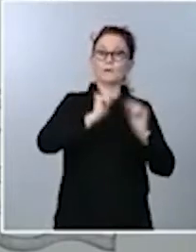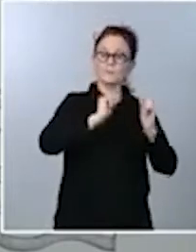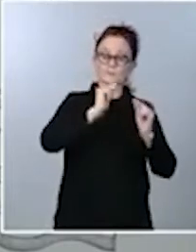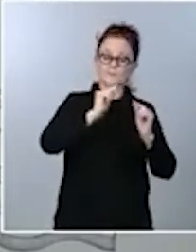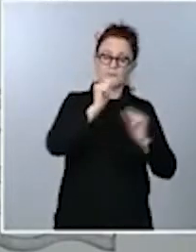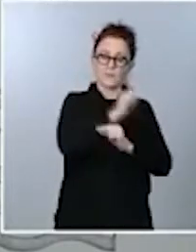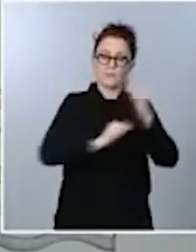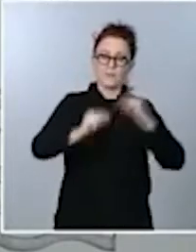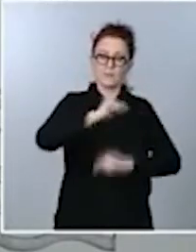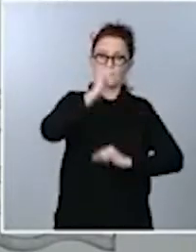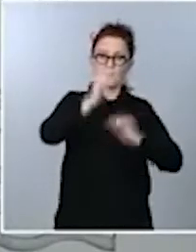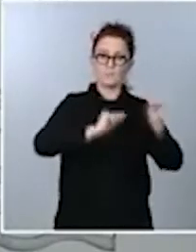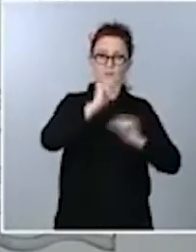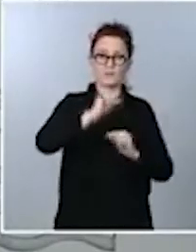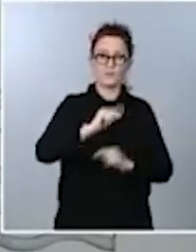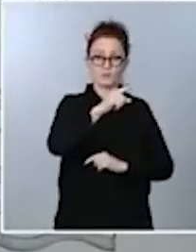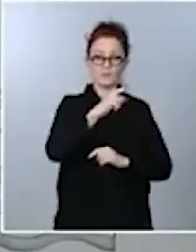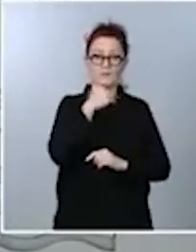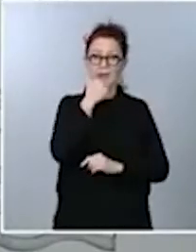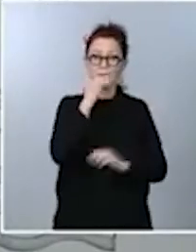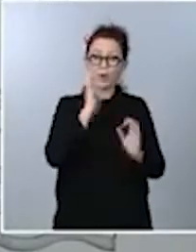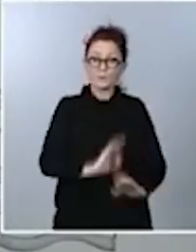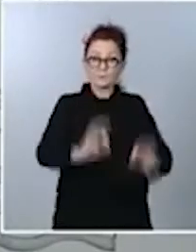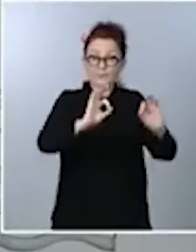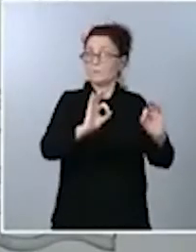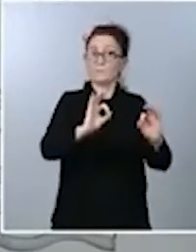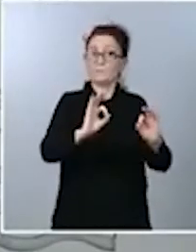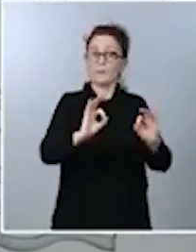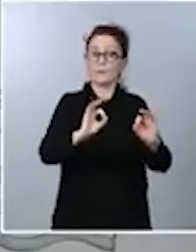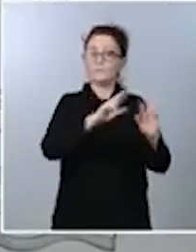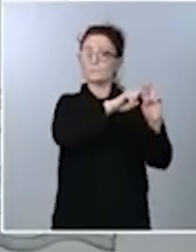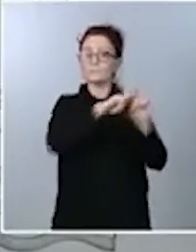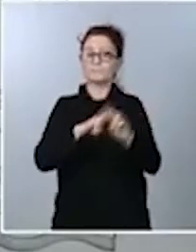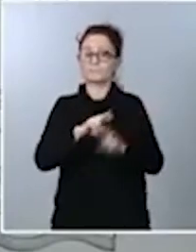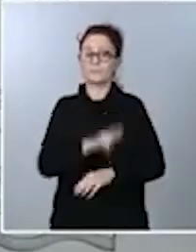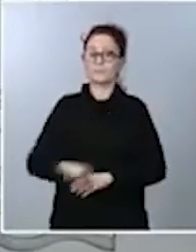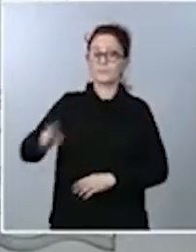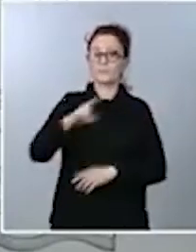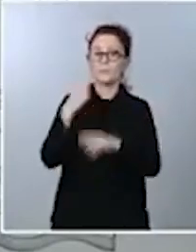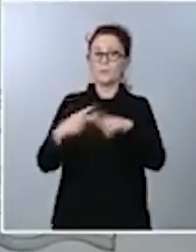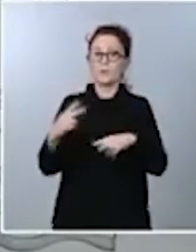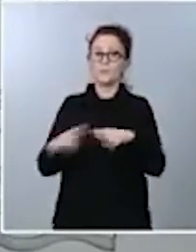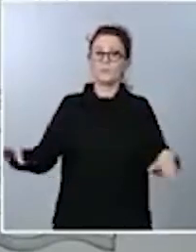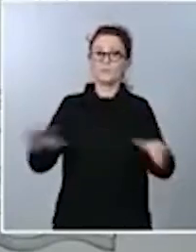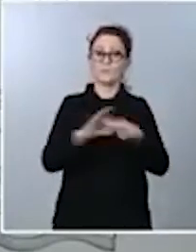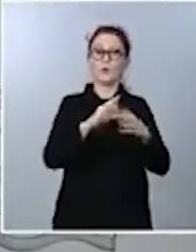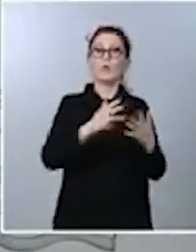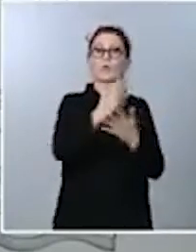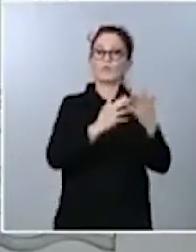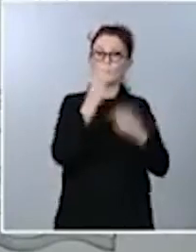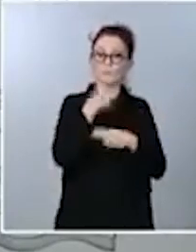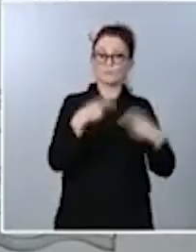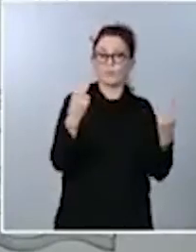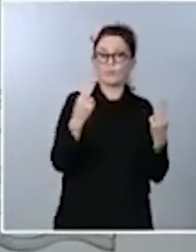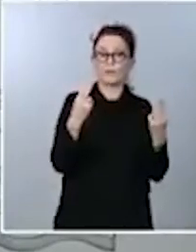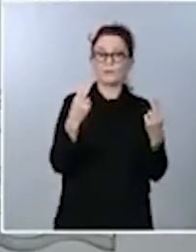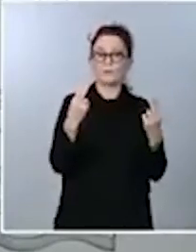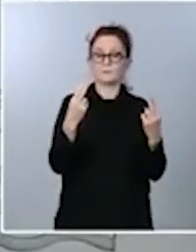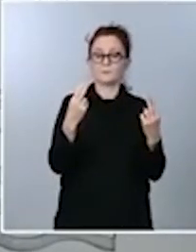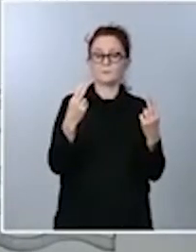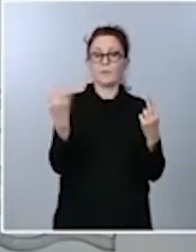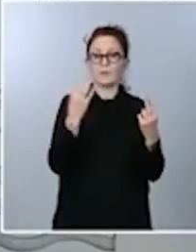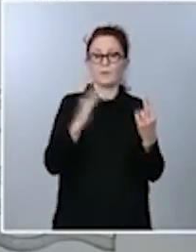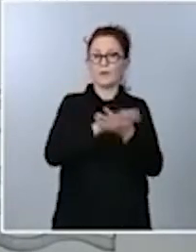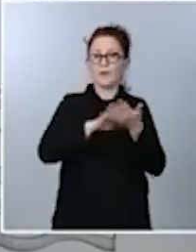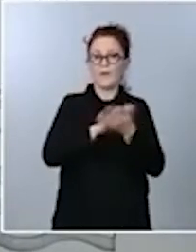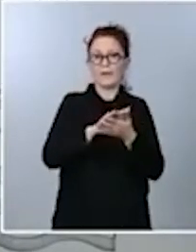tenemos ocasión de repasar el conjunto de políticas que acompañan las cuentas públicas, están todas y, por tanto, es un momento también